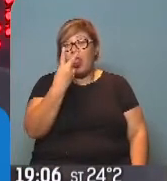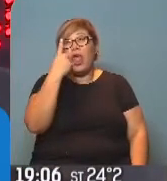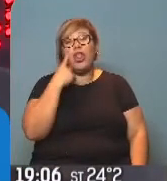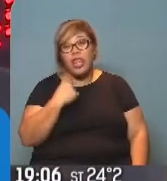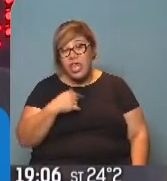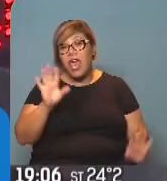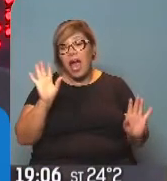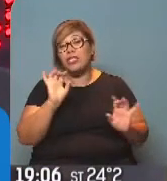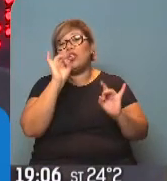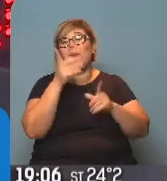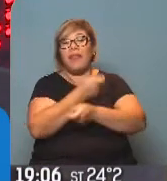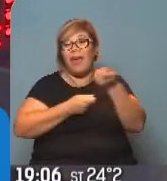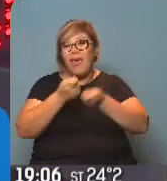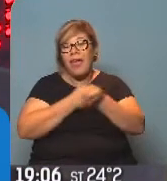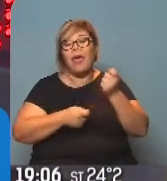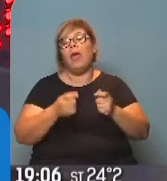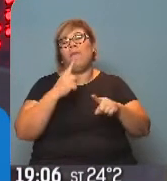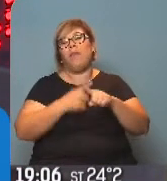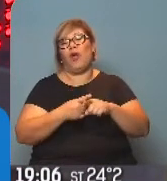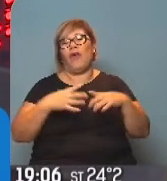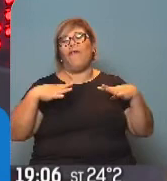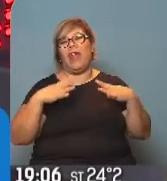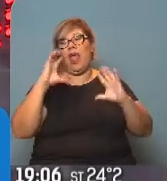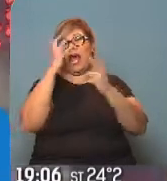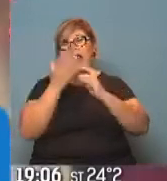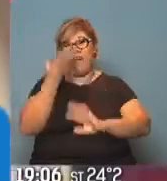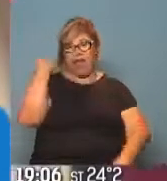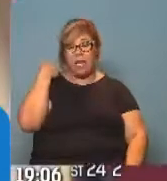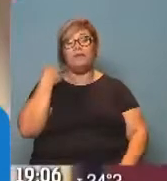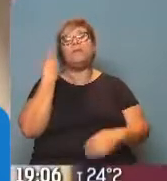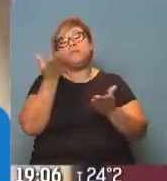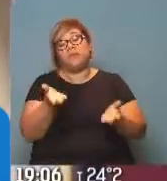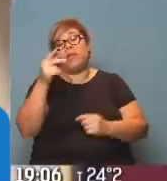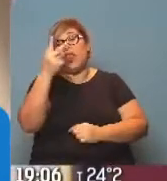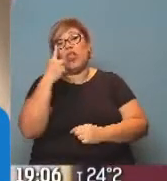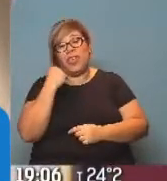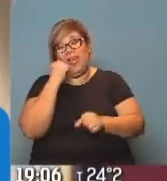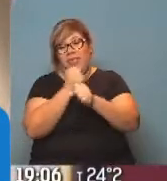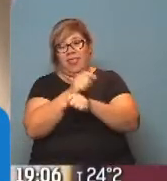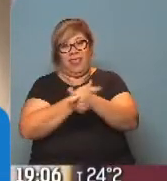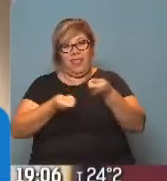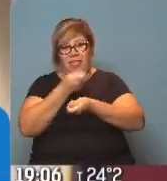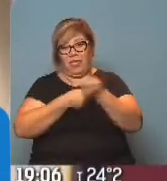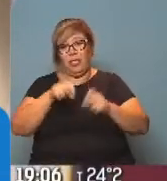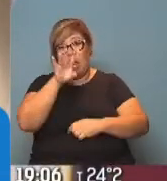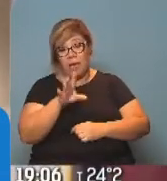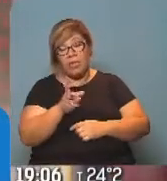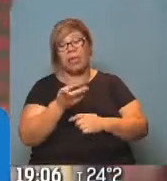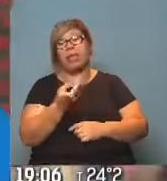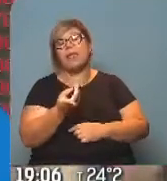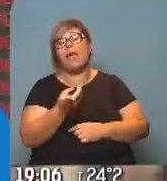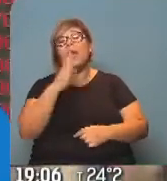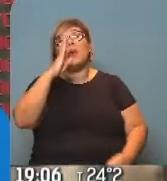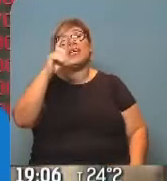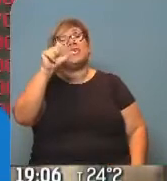del sistema financiero, tuvimos los feriados. La verdad que hay una volatilidad que está metida dentro de todo este esquema monetario que maneja el